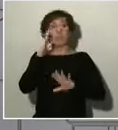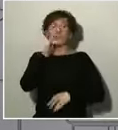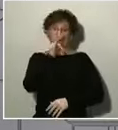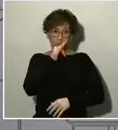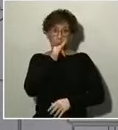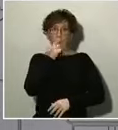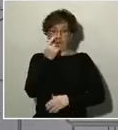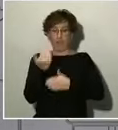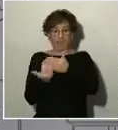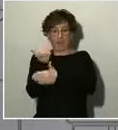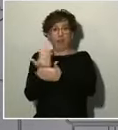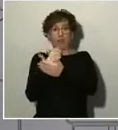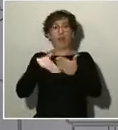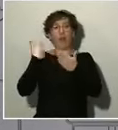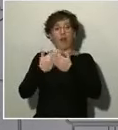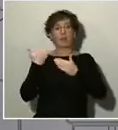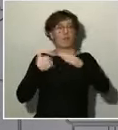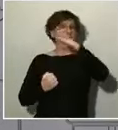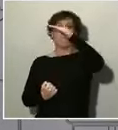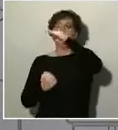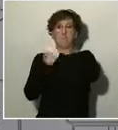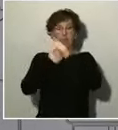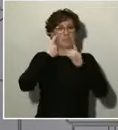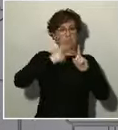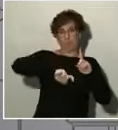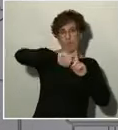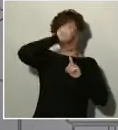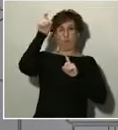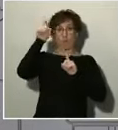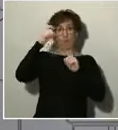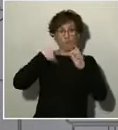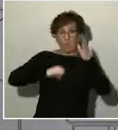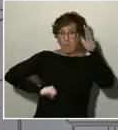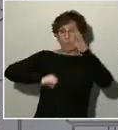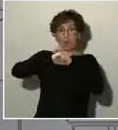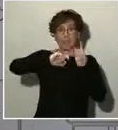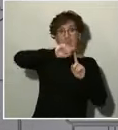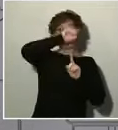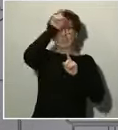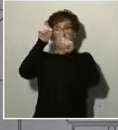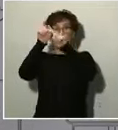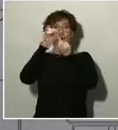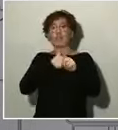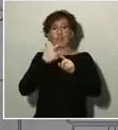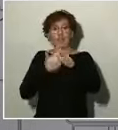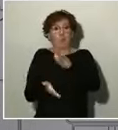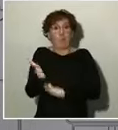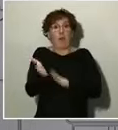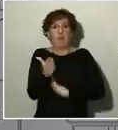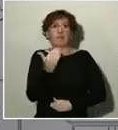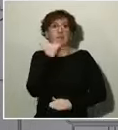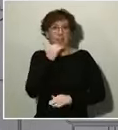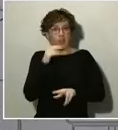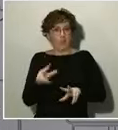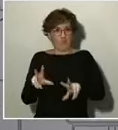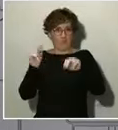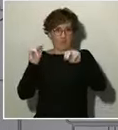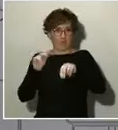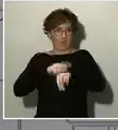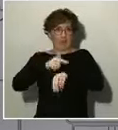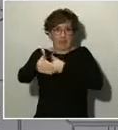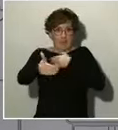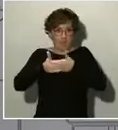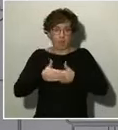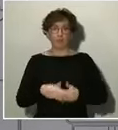momento, pero cuanto antes lleguemos a ese punto, más nos estaremos acercando a la meta final. El segundo hito será cuando